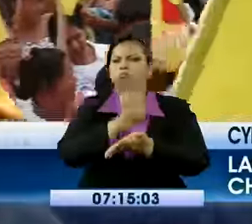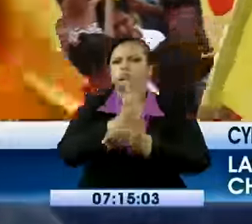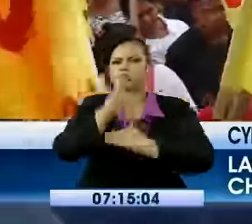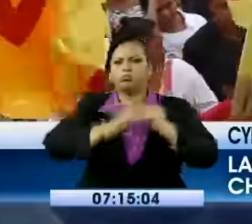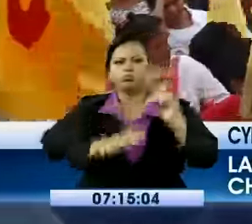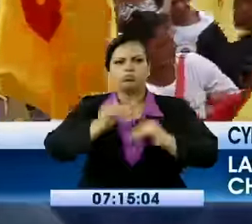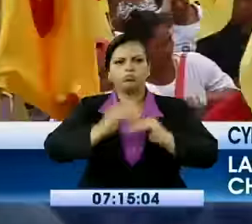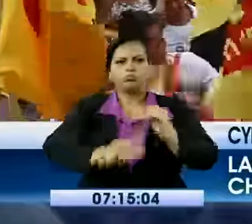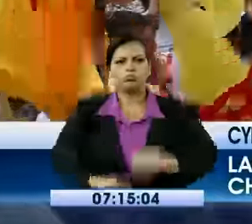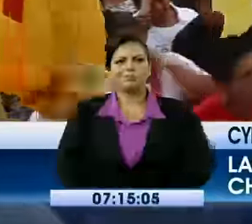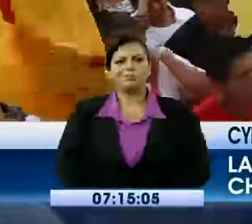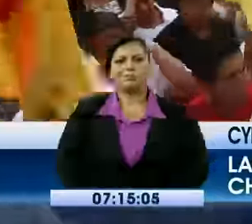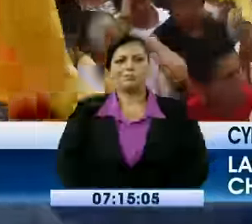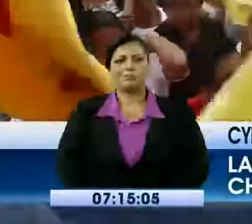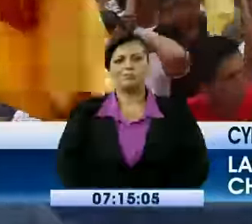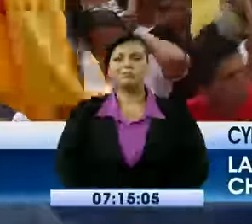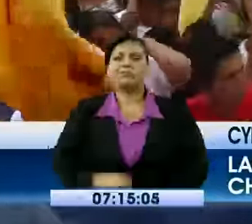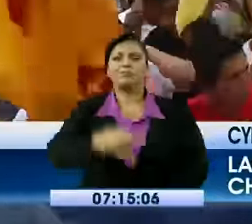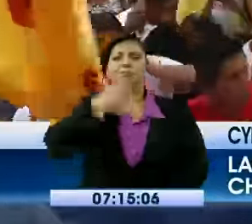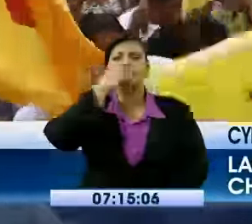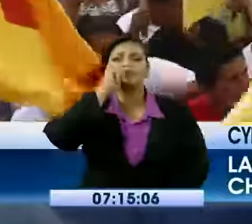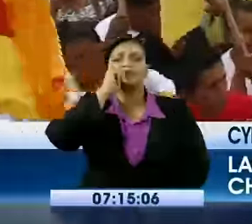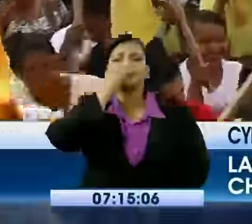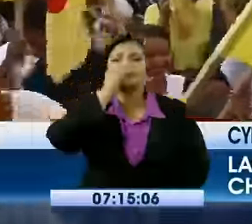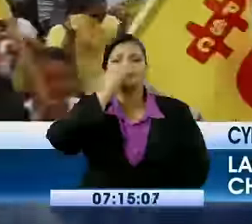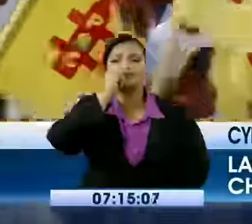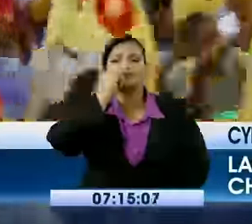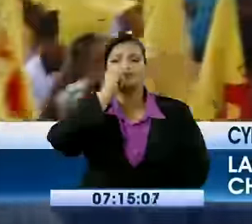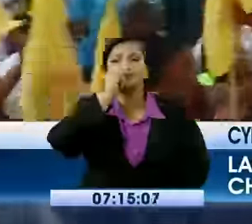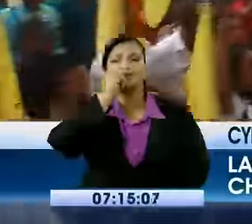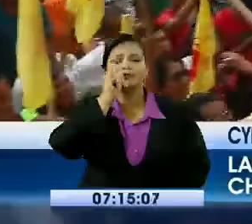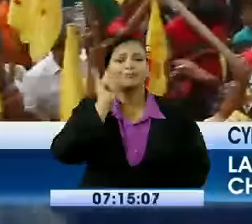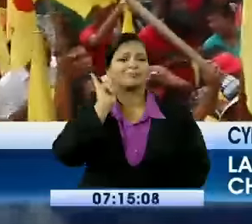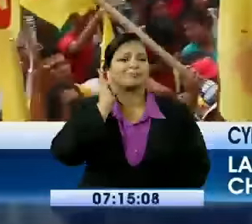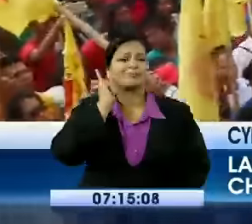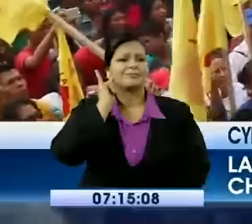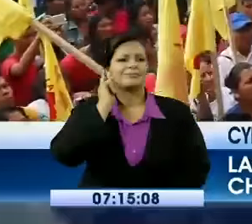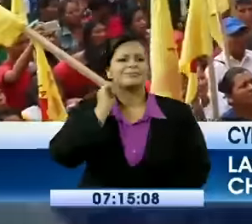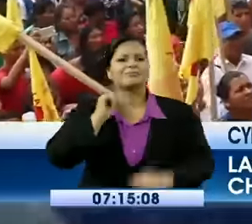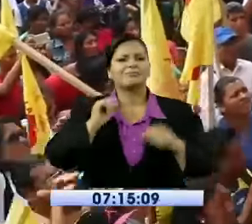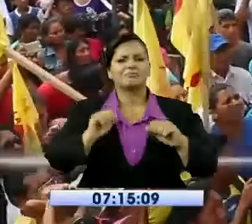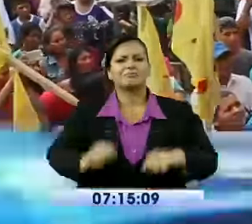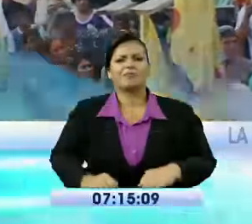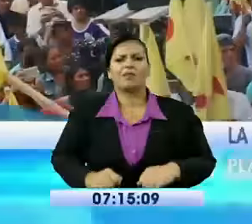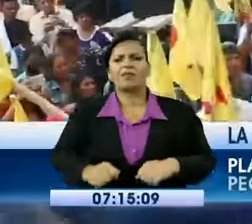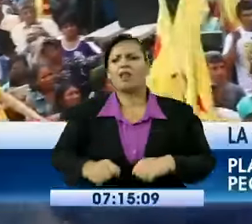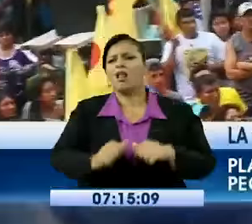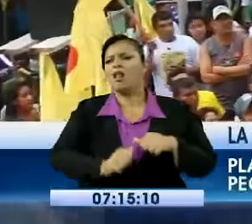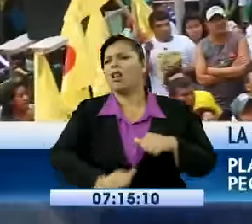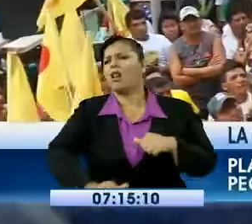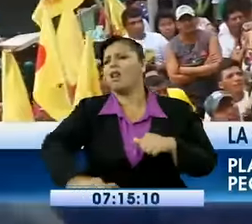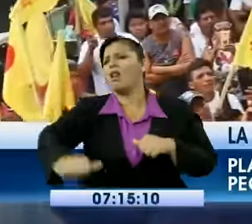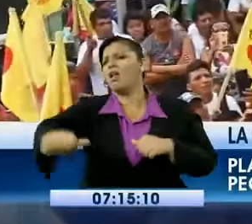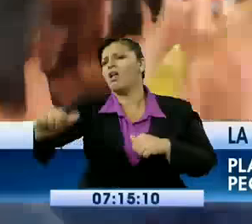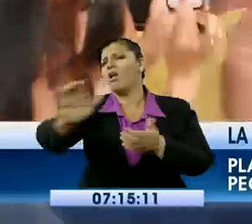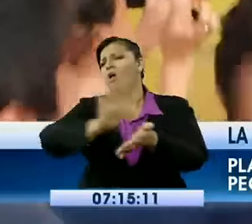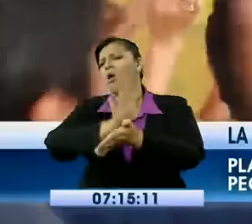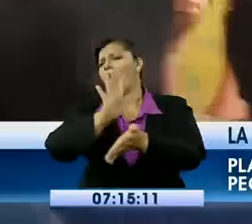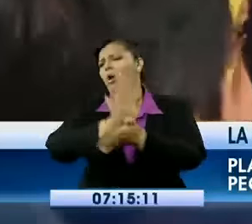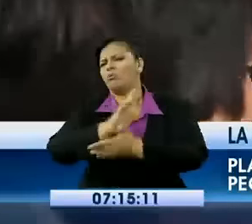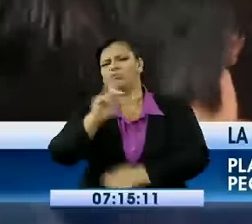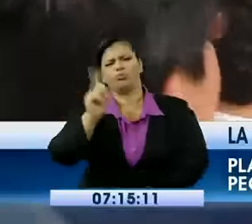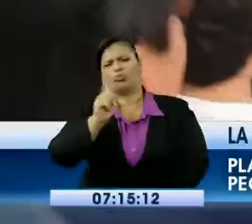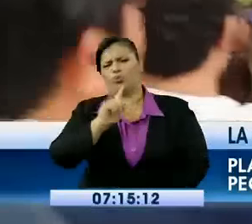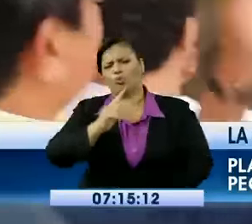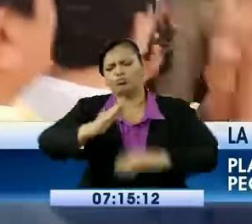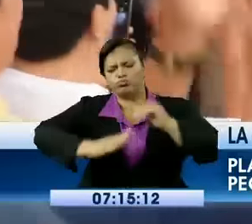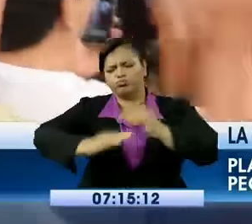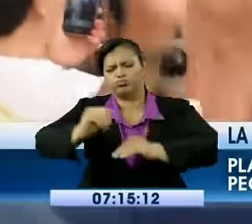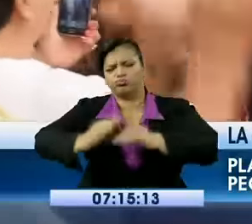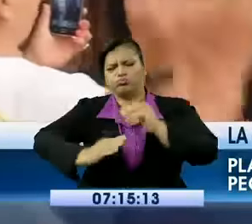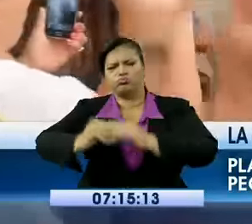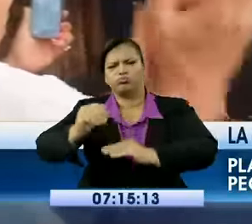recorrido